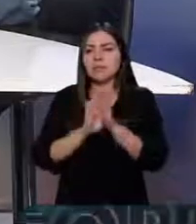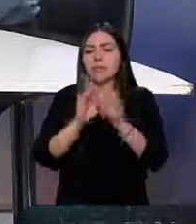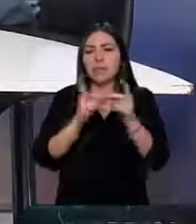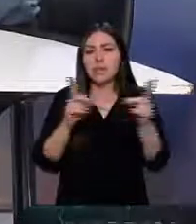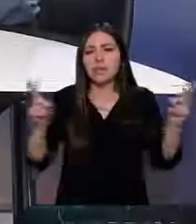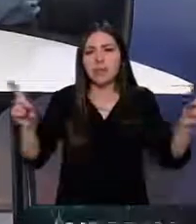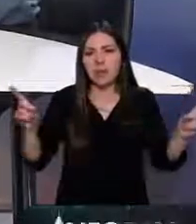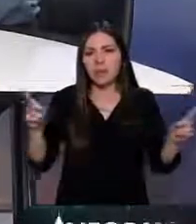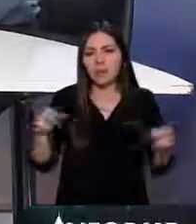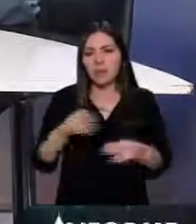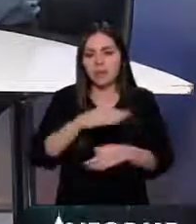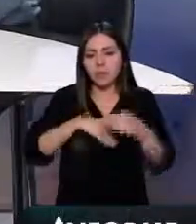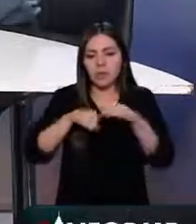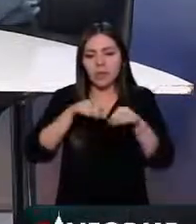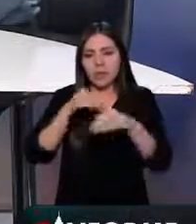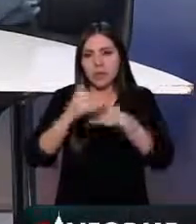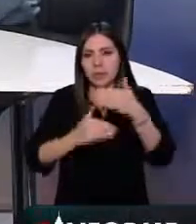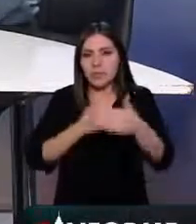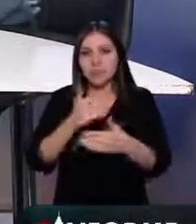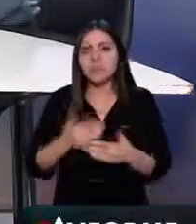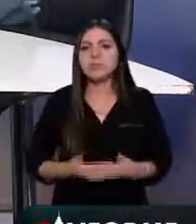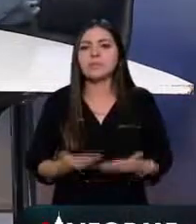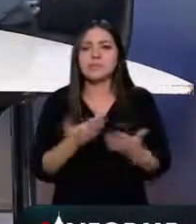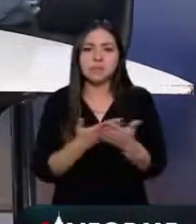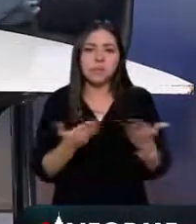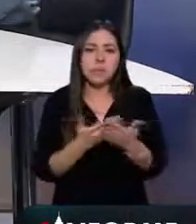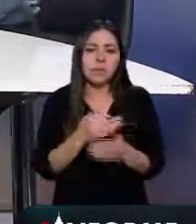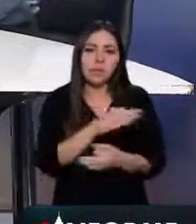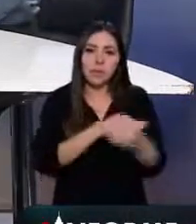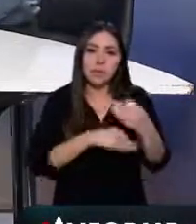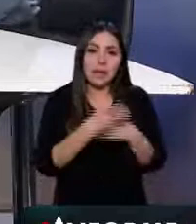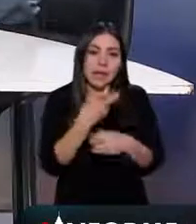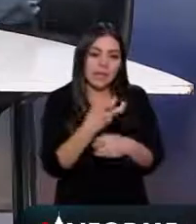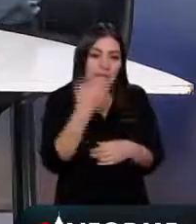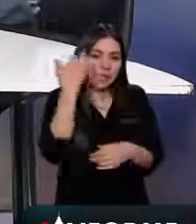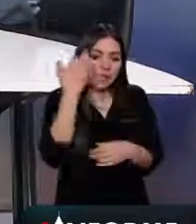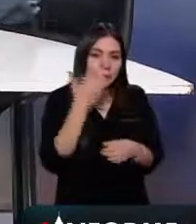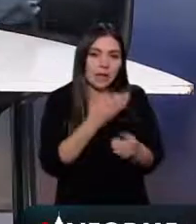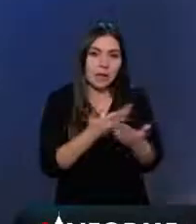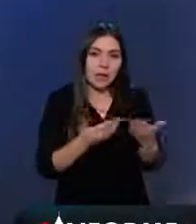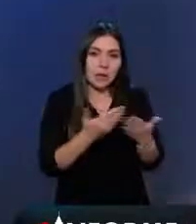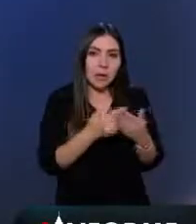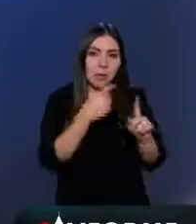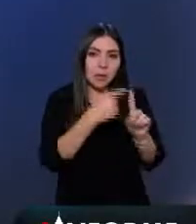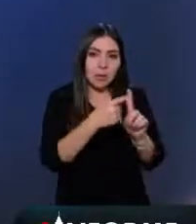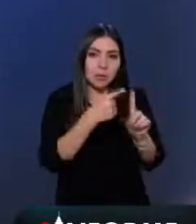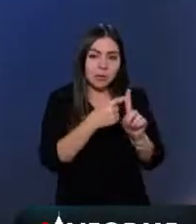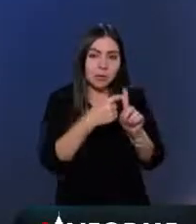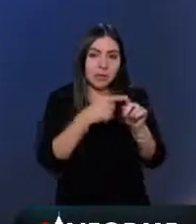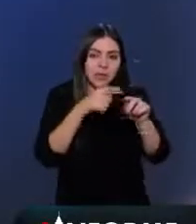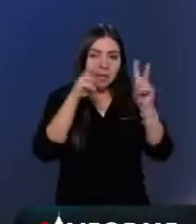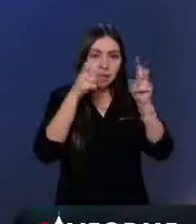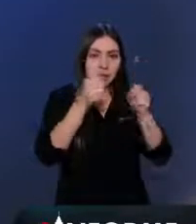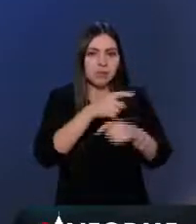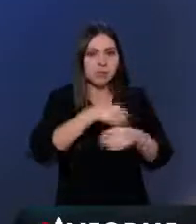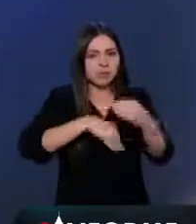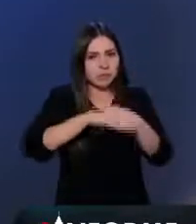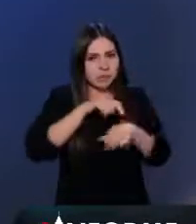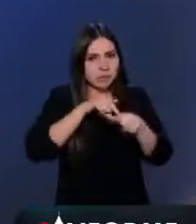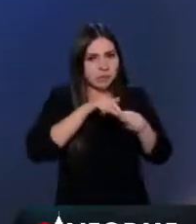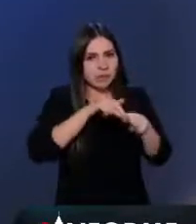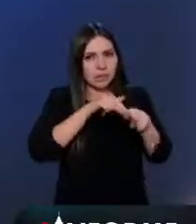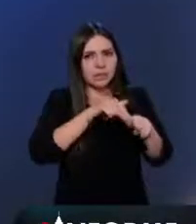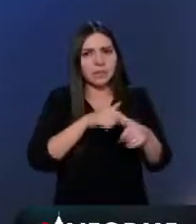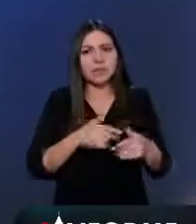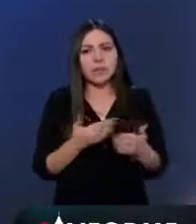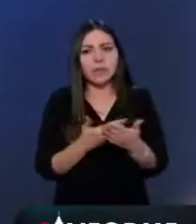Aún así, todos decimos que hay que seguir, hay que aprovechar este momento positivo en materia de seguridad y los